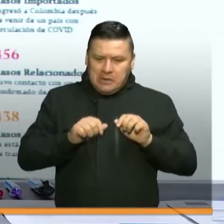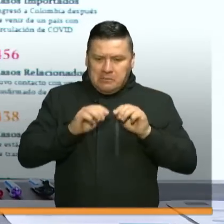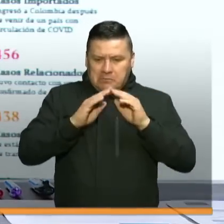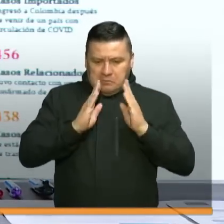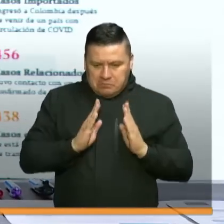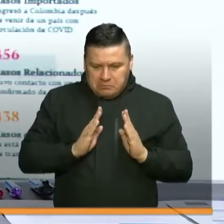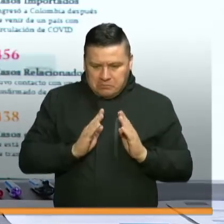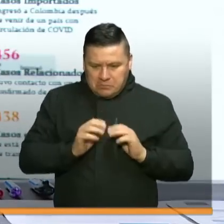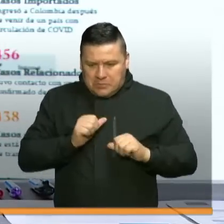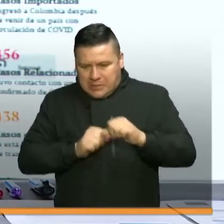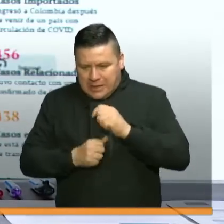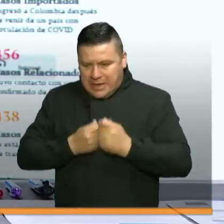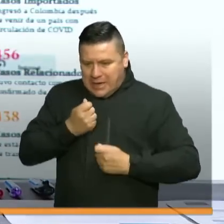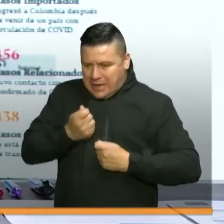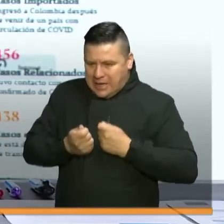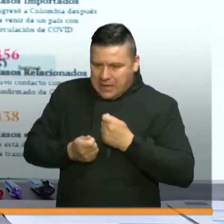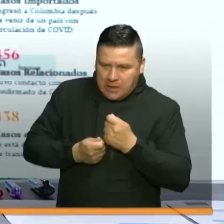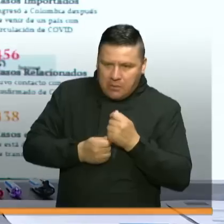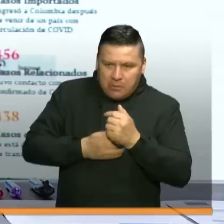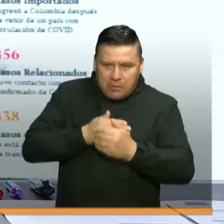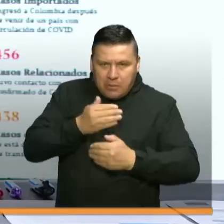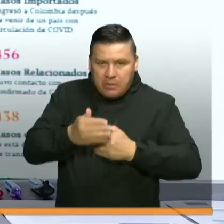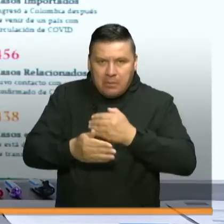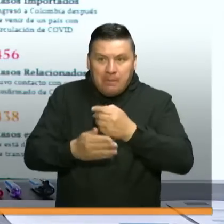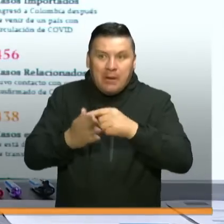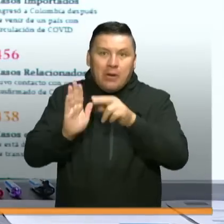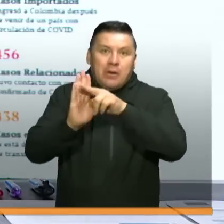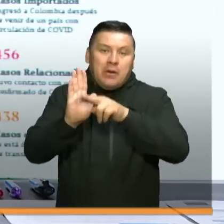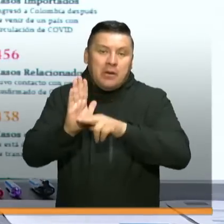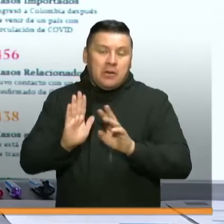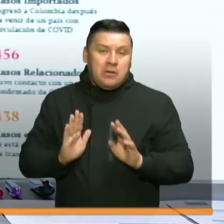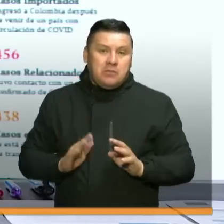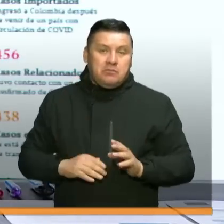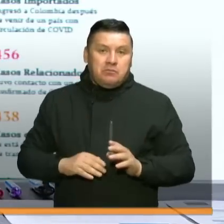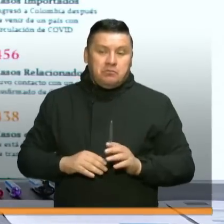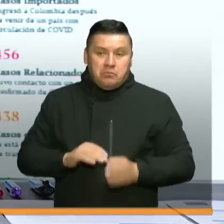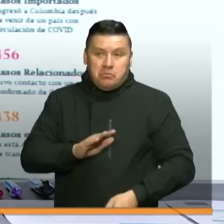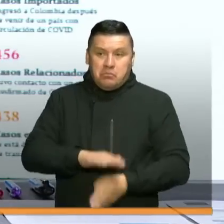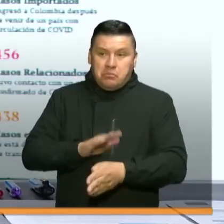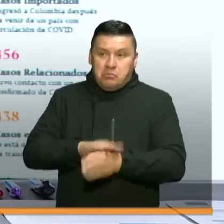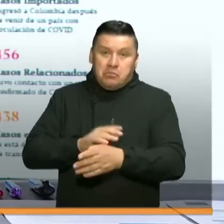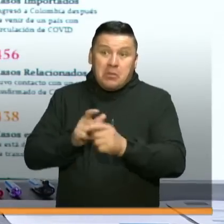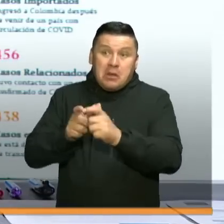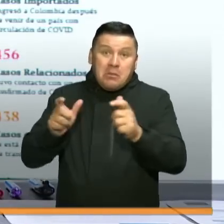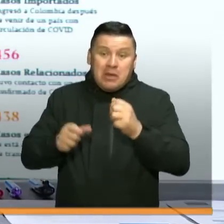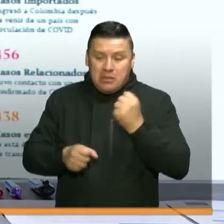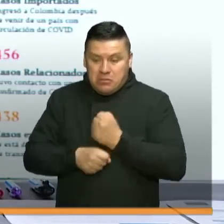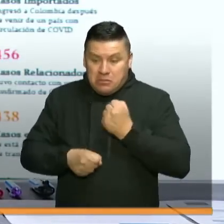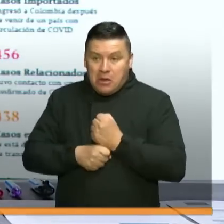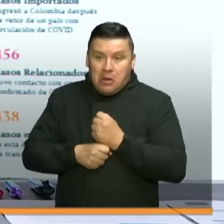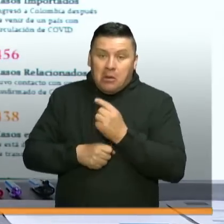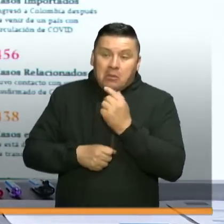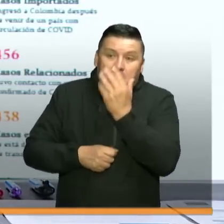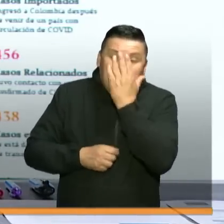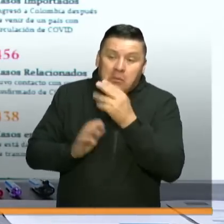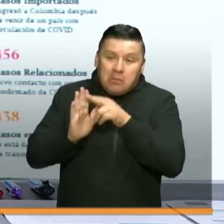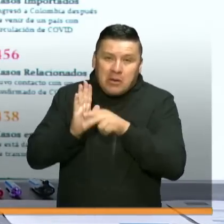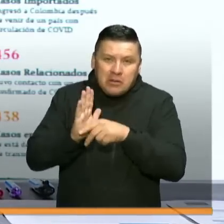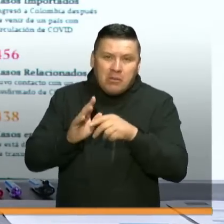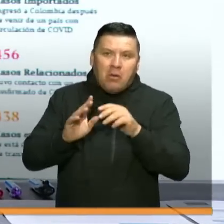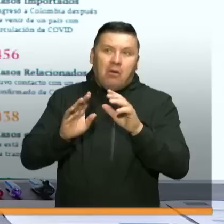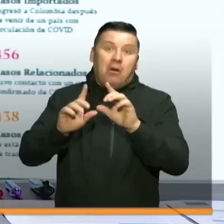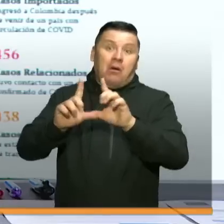su productividad y hacerlo bajo varias premisas. Los que puedan seguir desarrollando la mayor cantidad de trabajo a través de